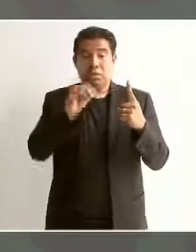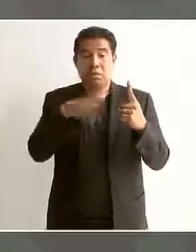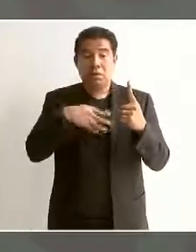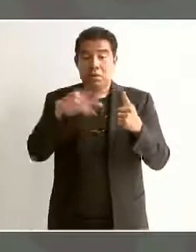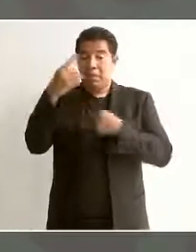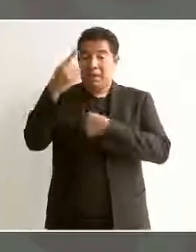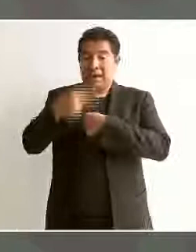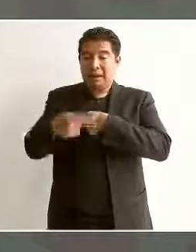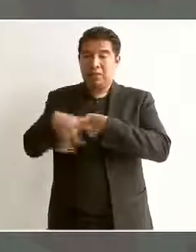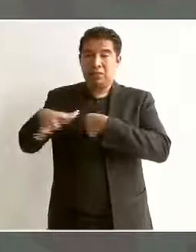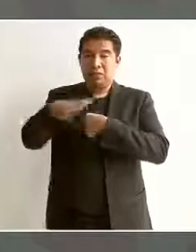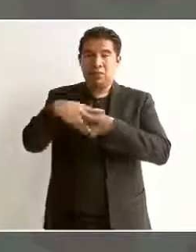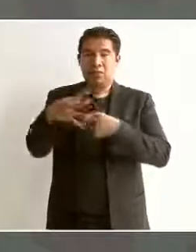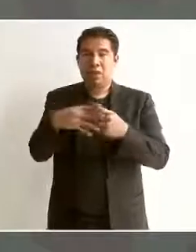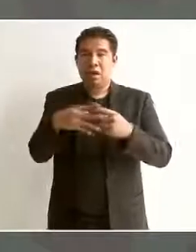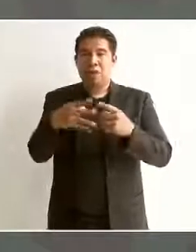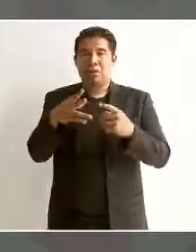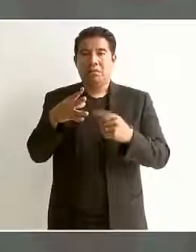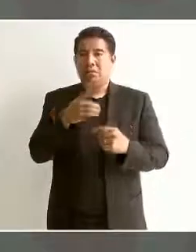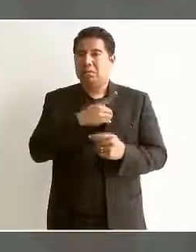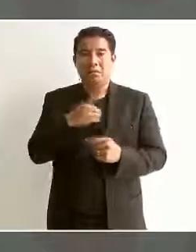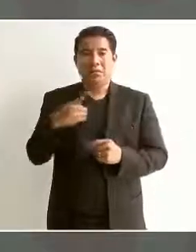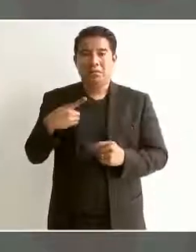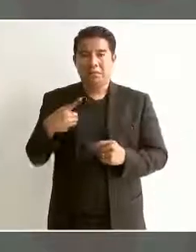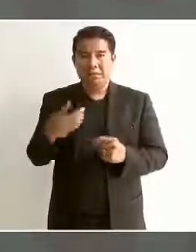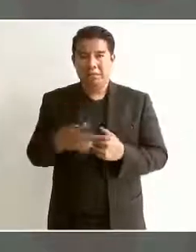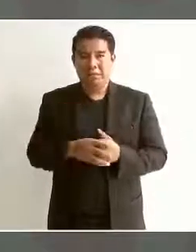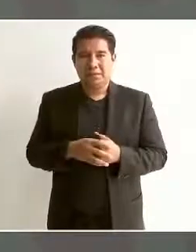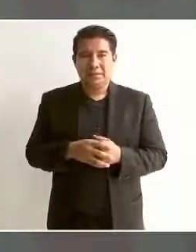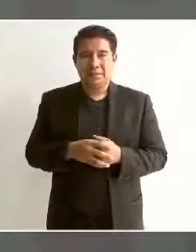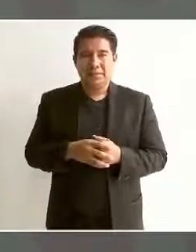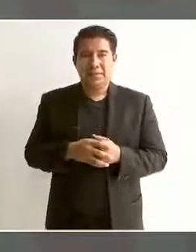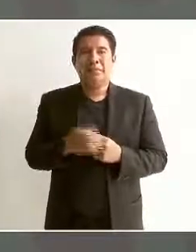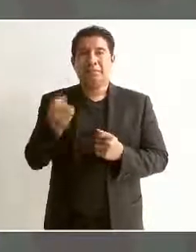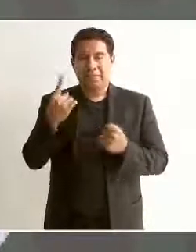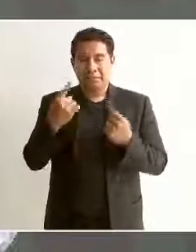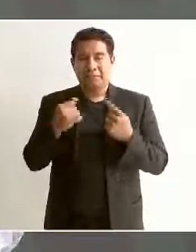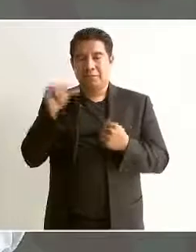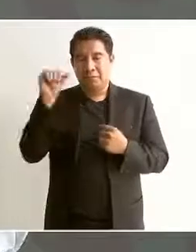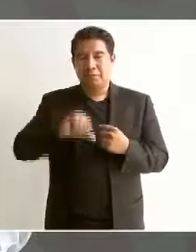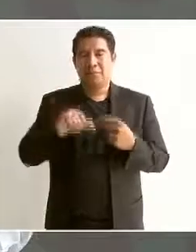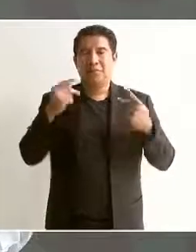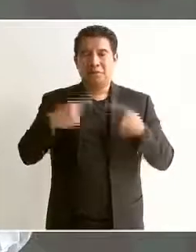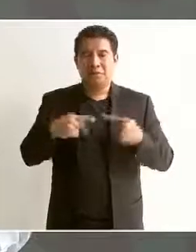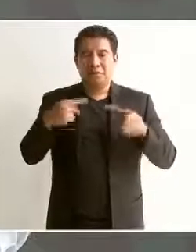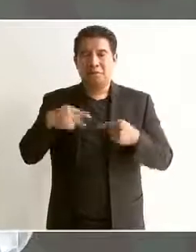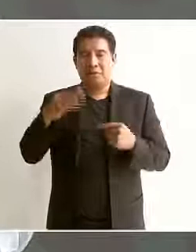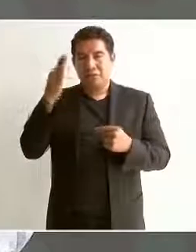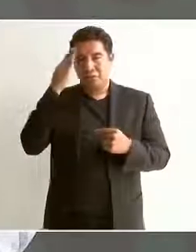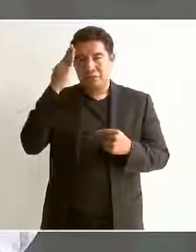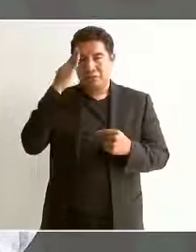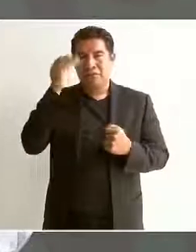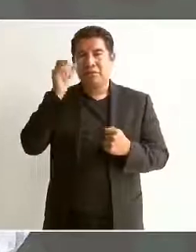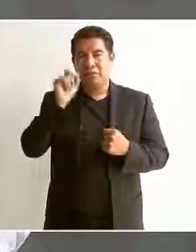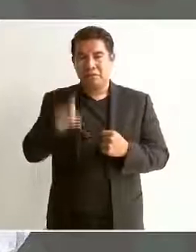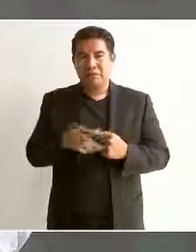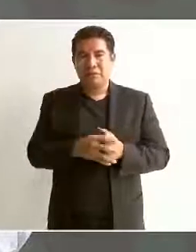y muchos dirigentes hasta los de hoy este